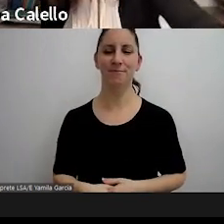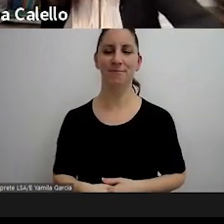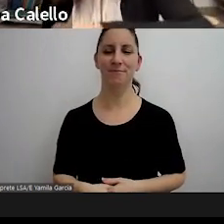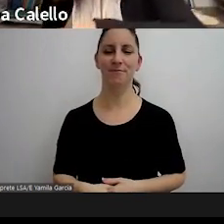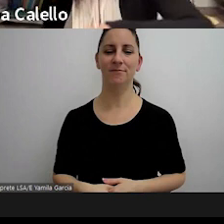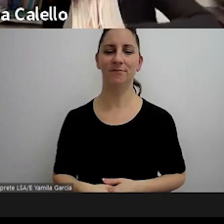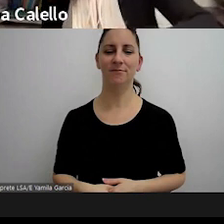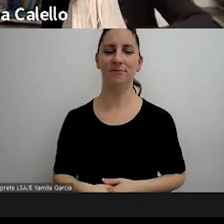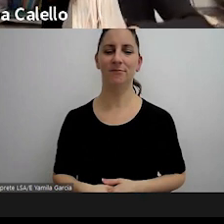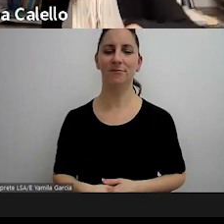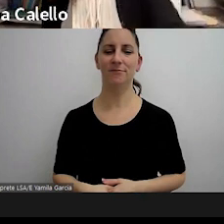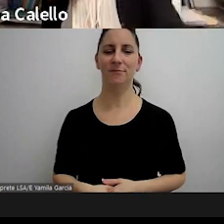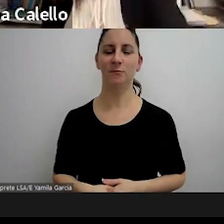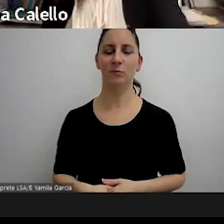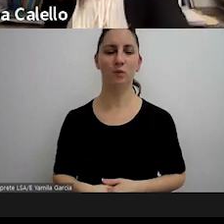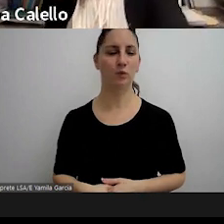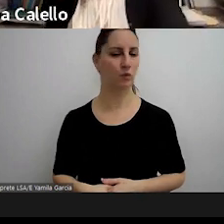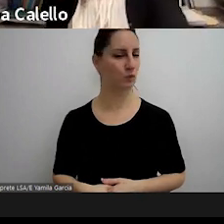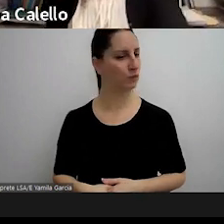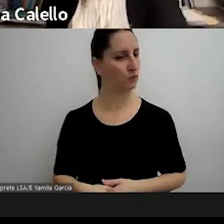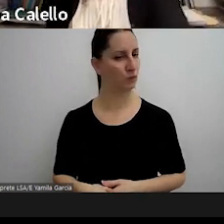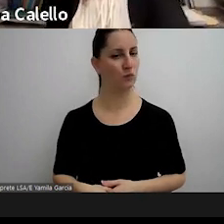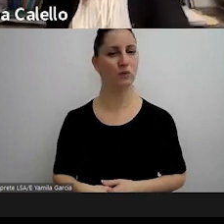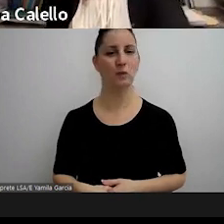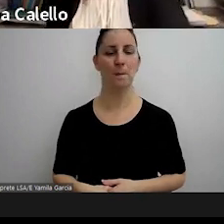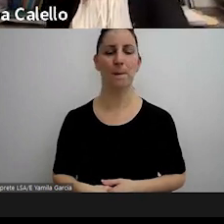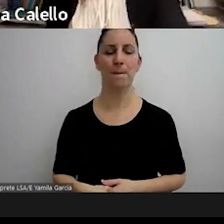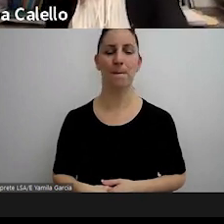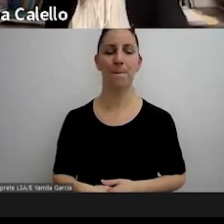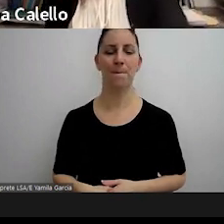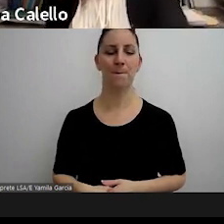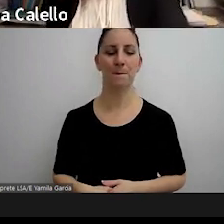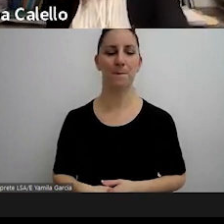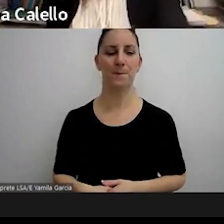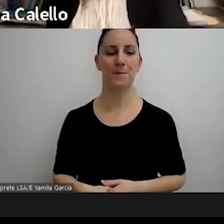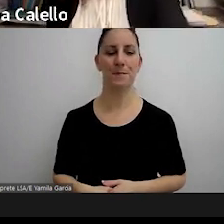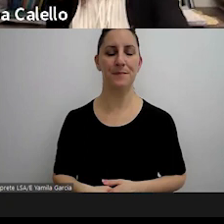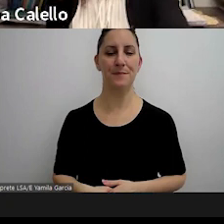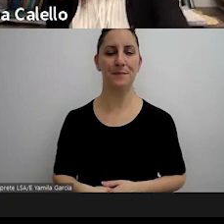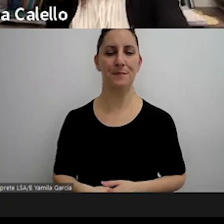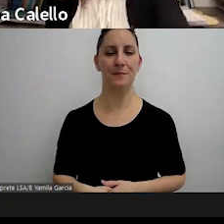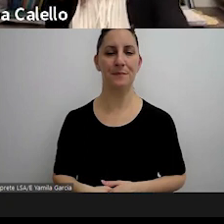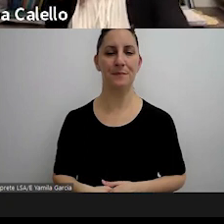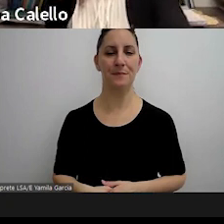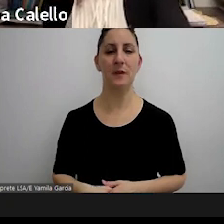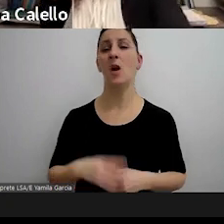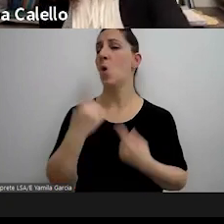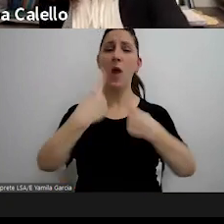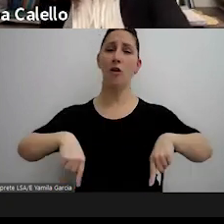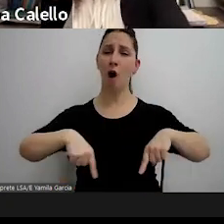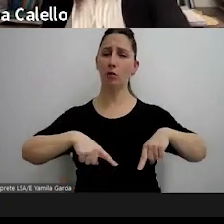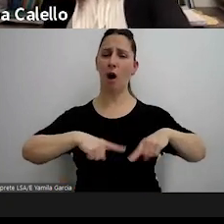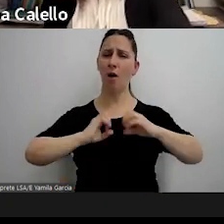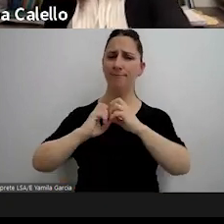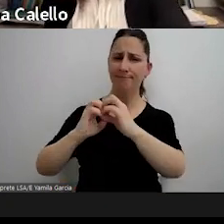bueno el criterio que una cuestión que se debatió es